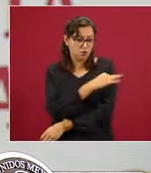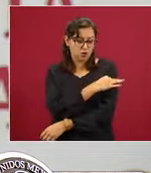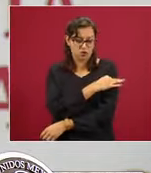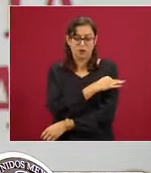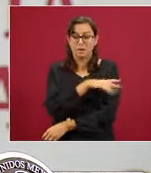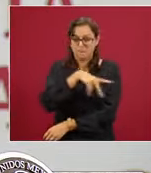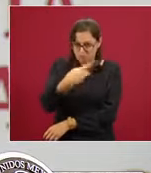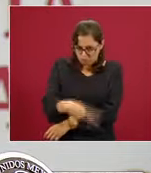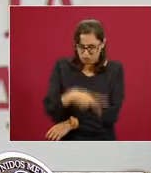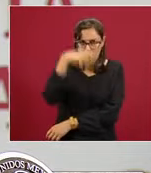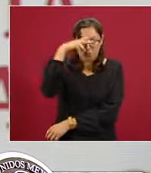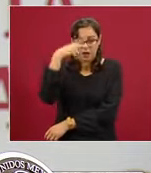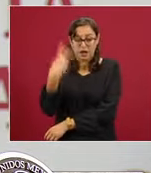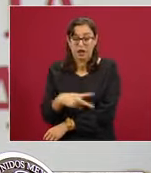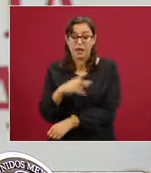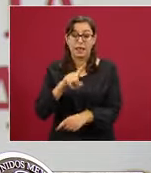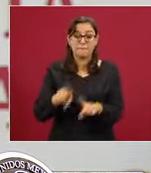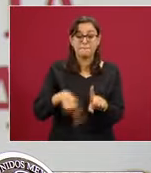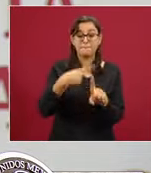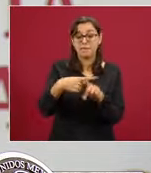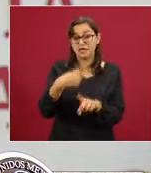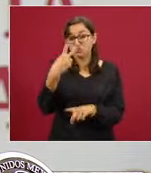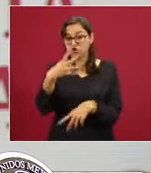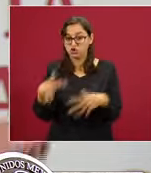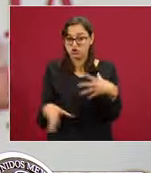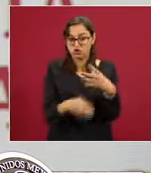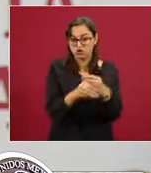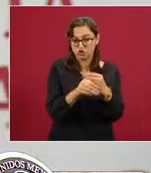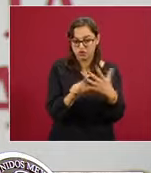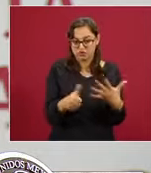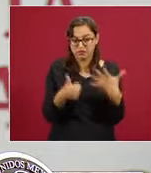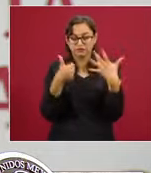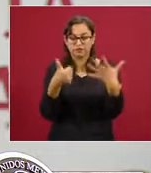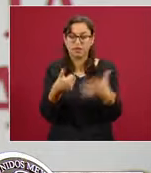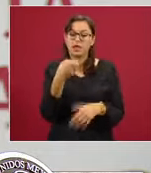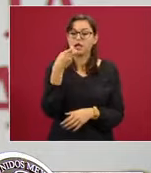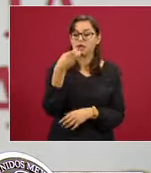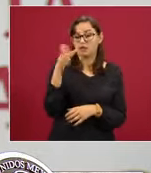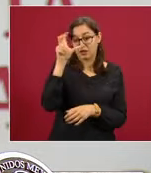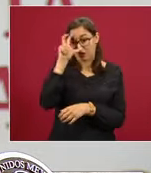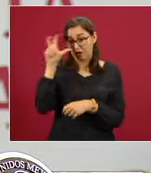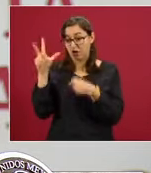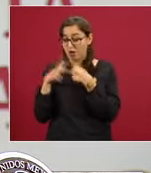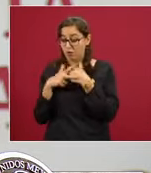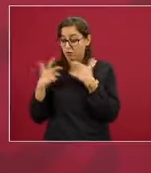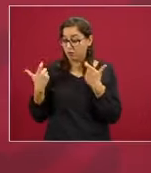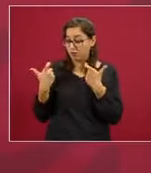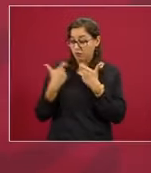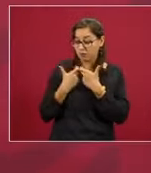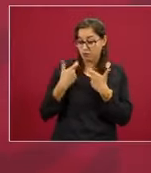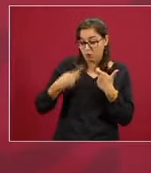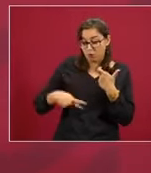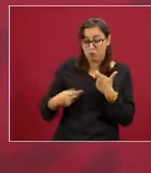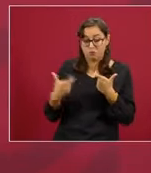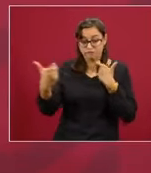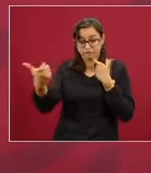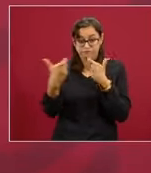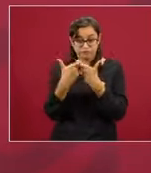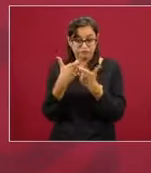son seis ya. Y con la Unión Europea y fondos que tenemos disponibles, combinamos recursos para